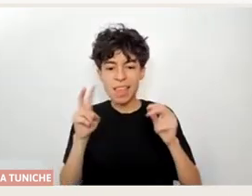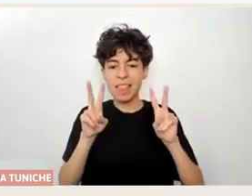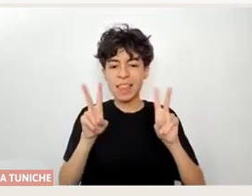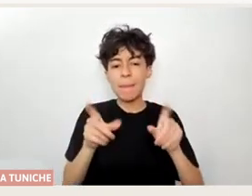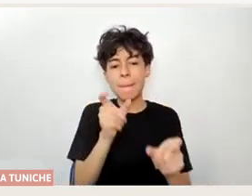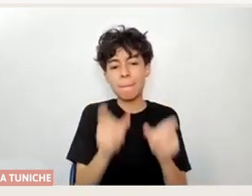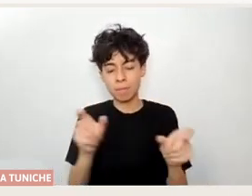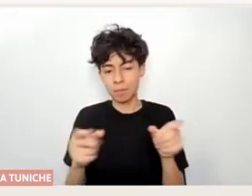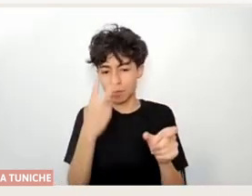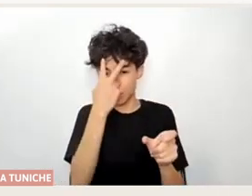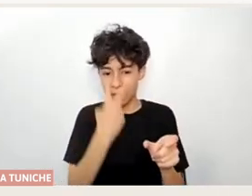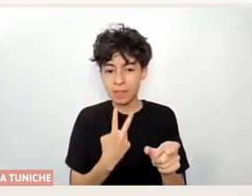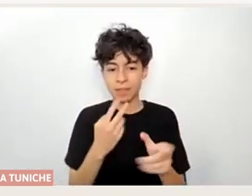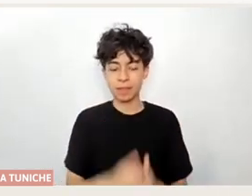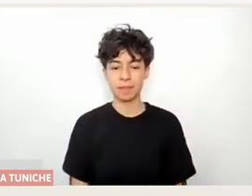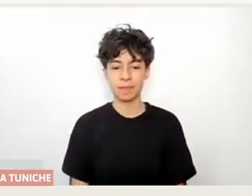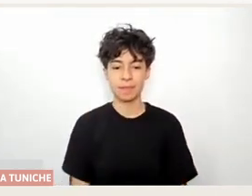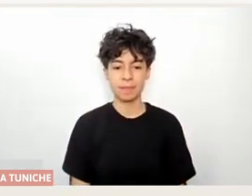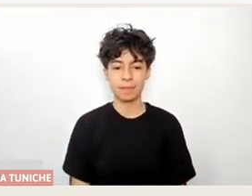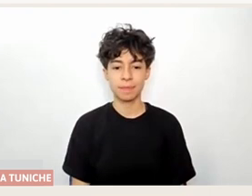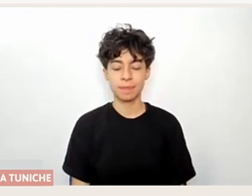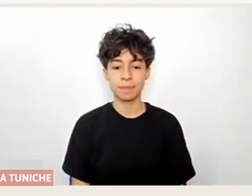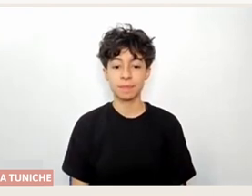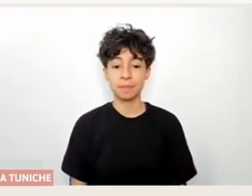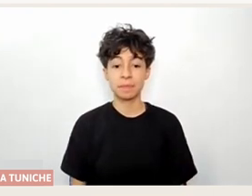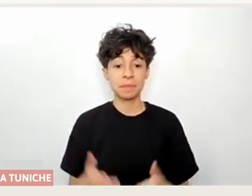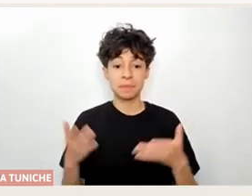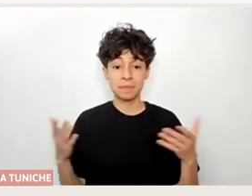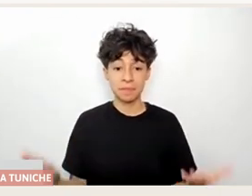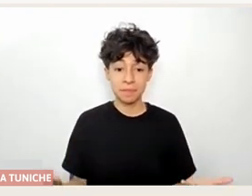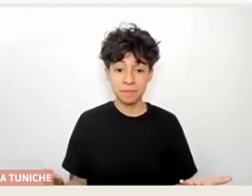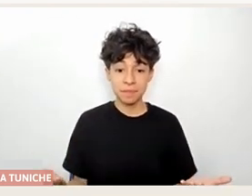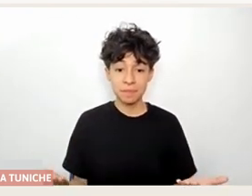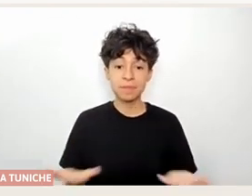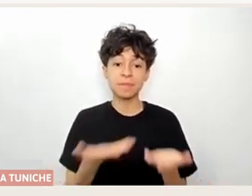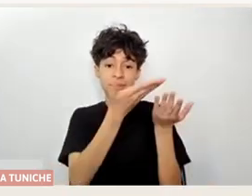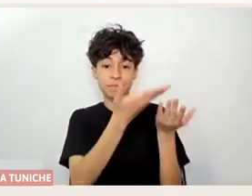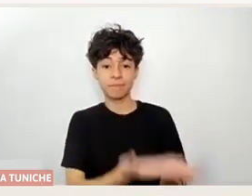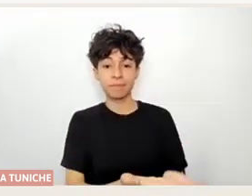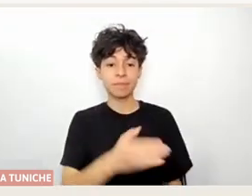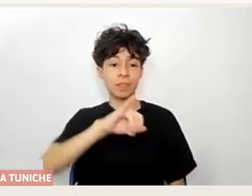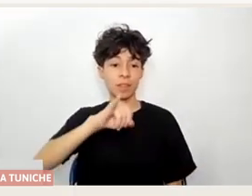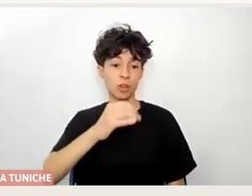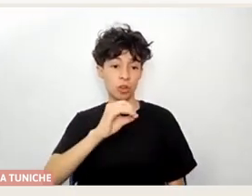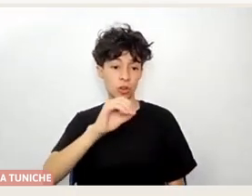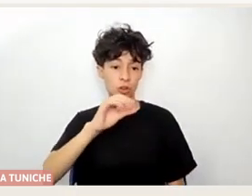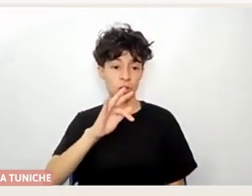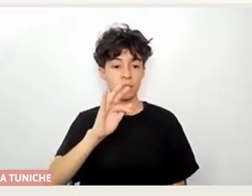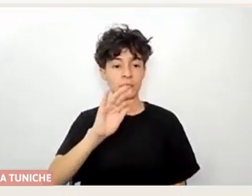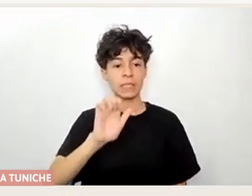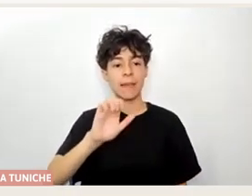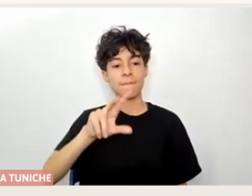campos y experiencias en base a la colaboración. Así que sin más, le doy el paso a Josefa Ruiz y a Patricio Gustamán.